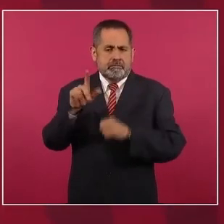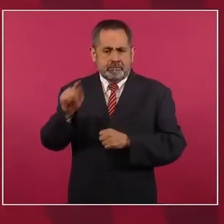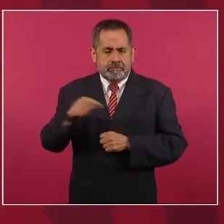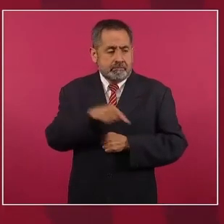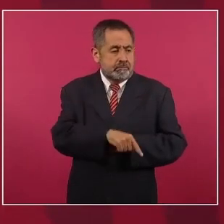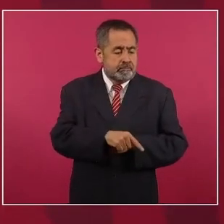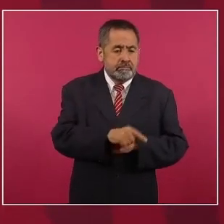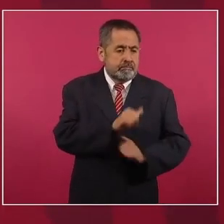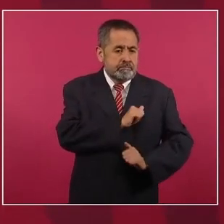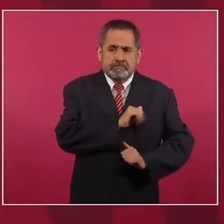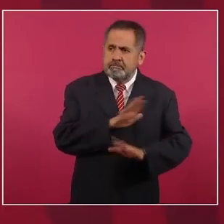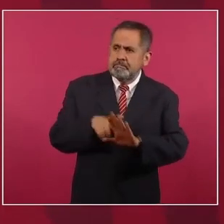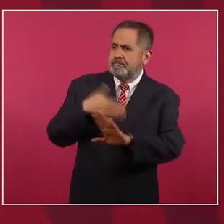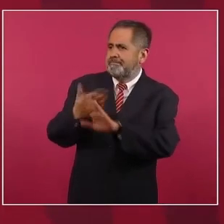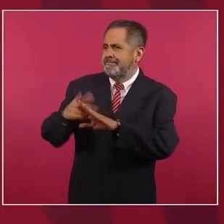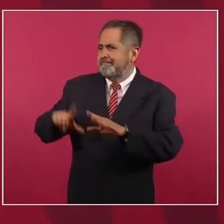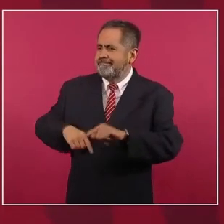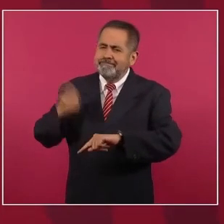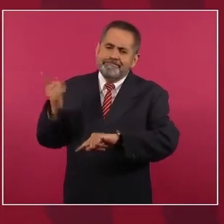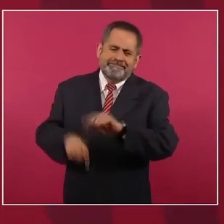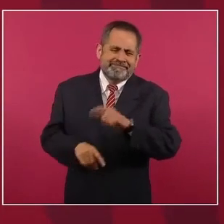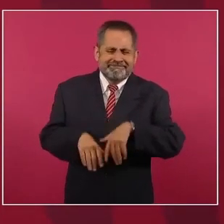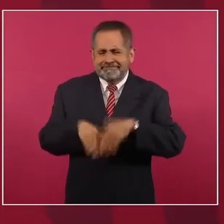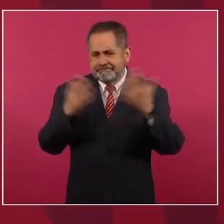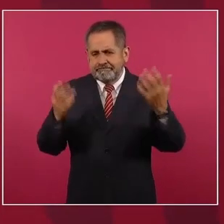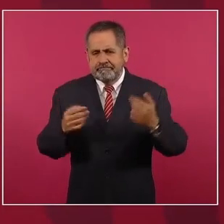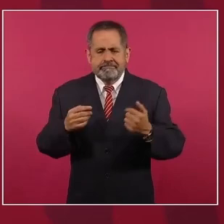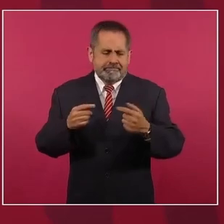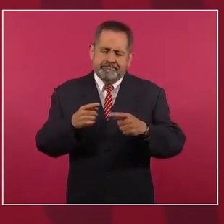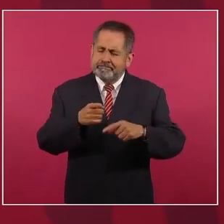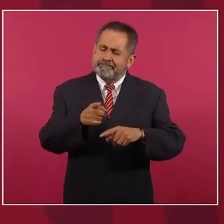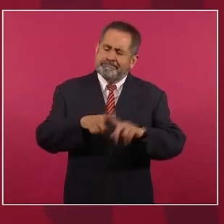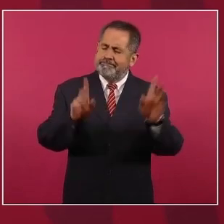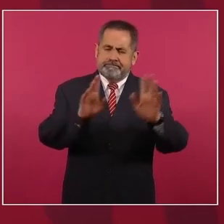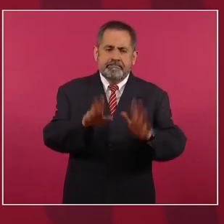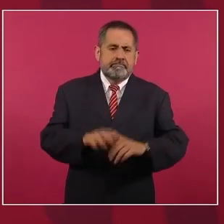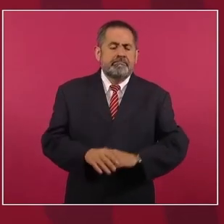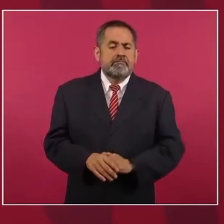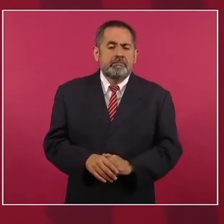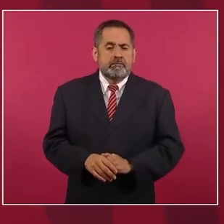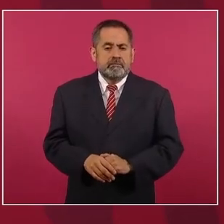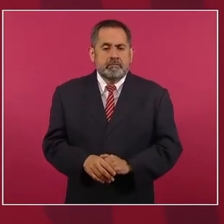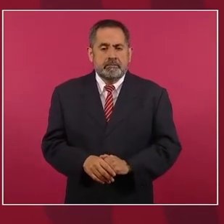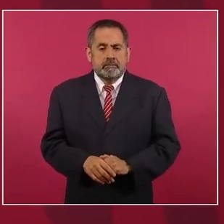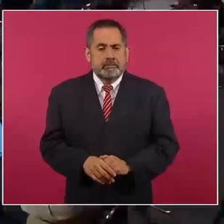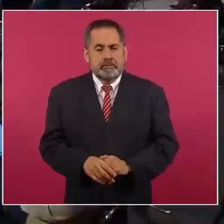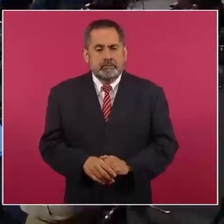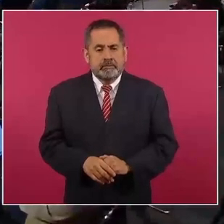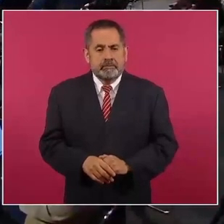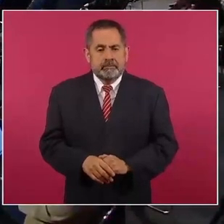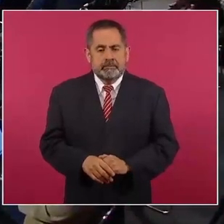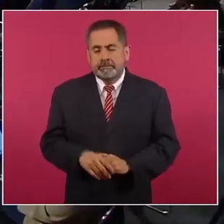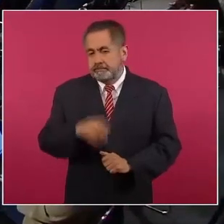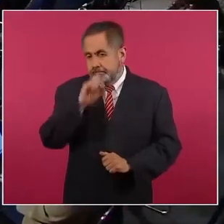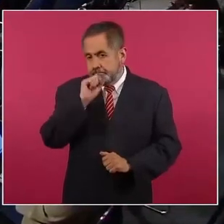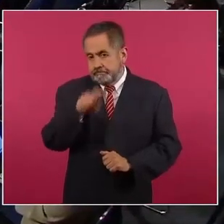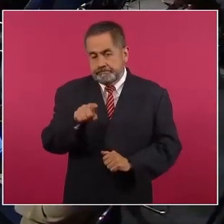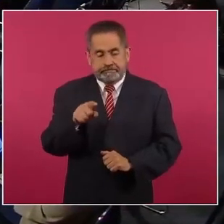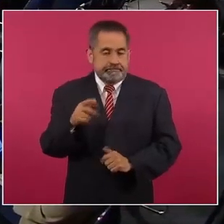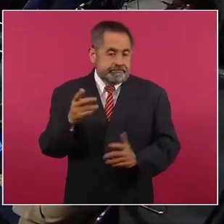de Estado. Pero eso es otra cosa, completamente distinta. Y depende